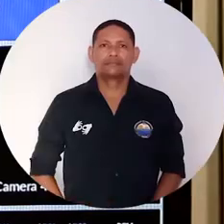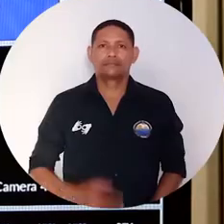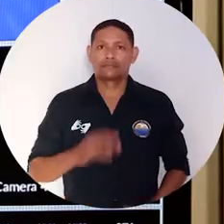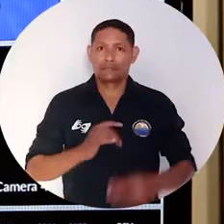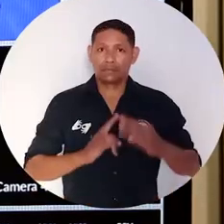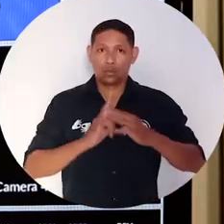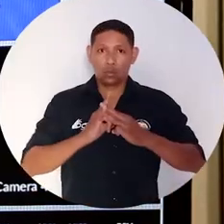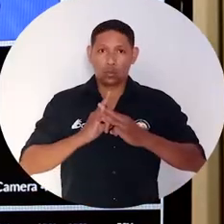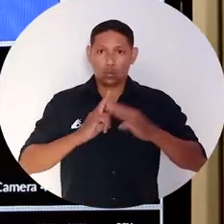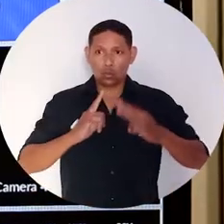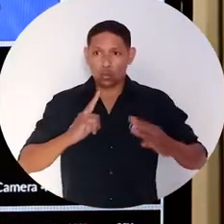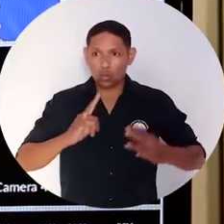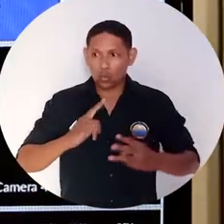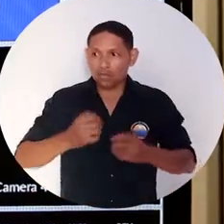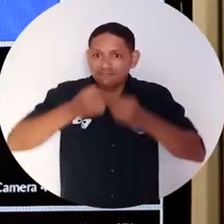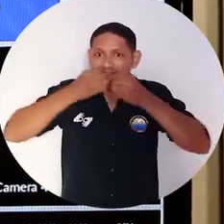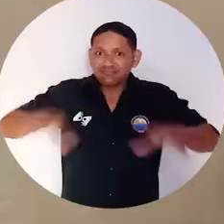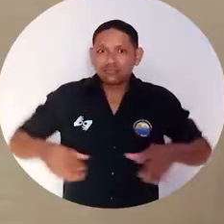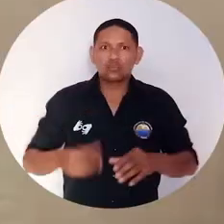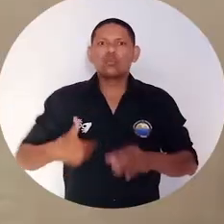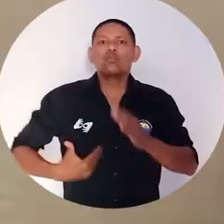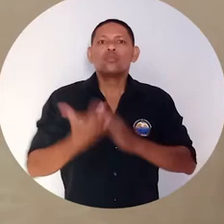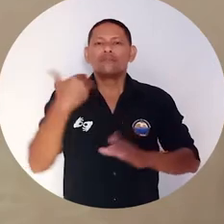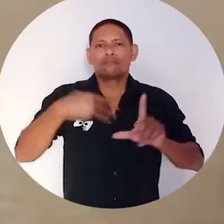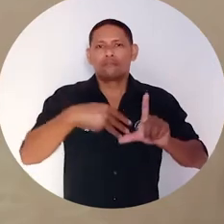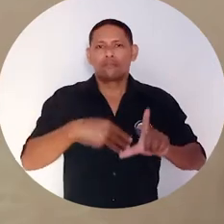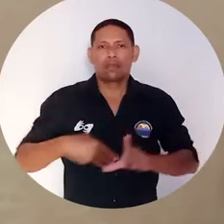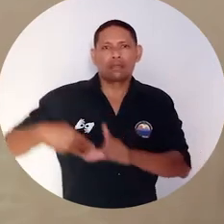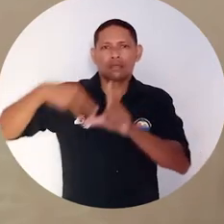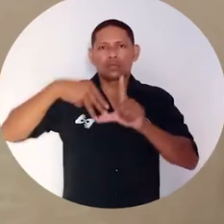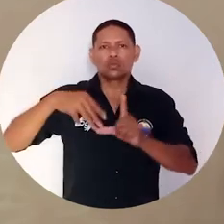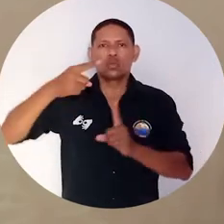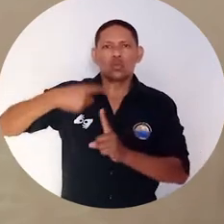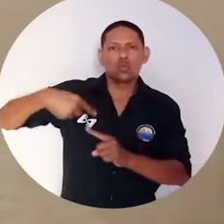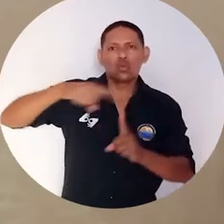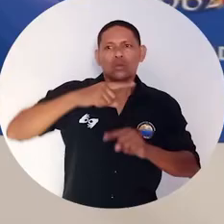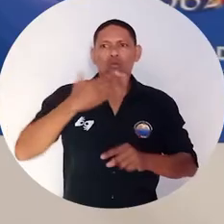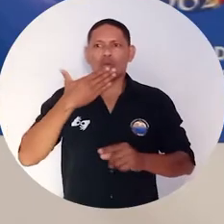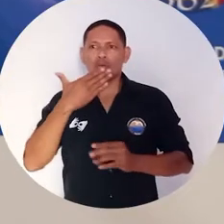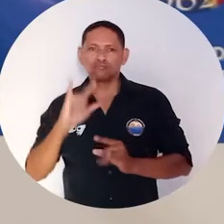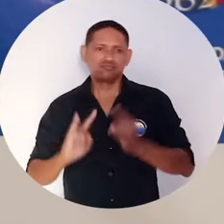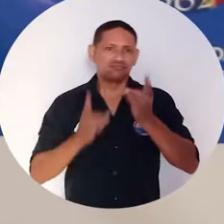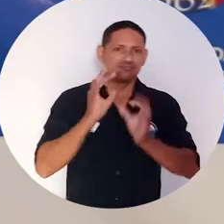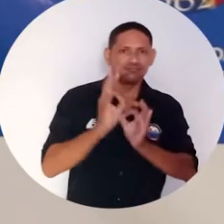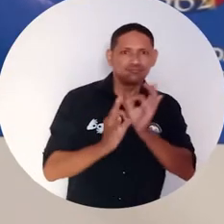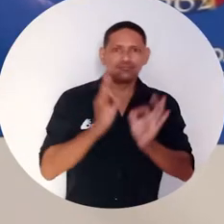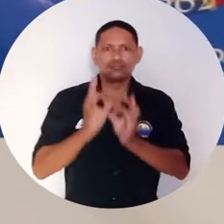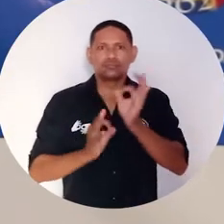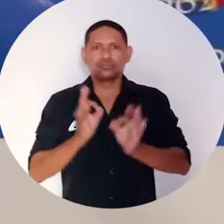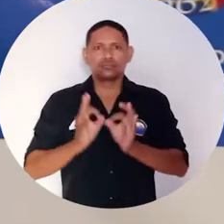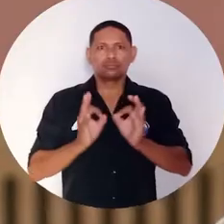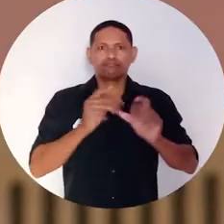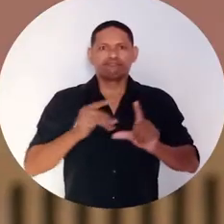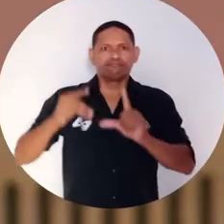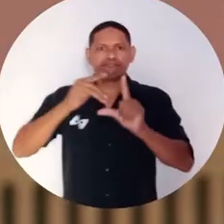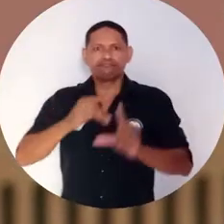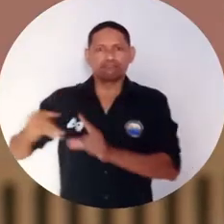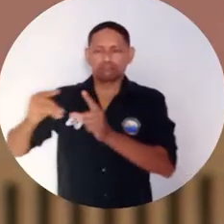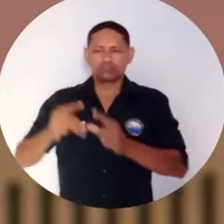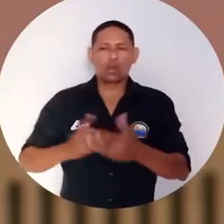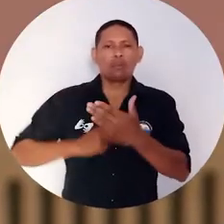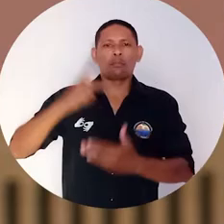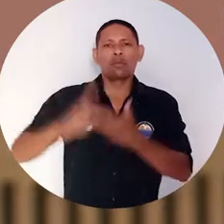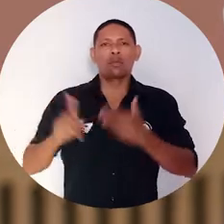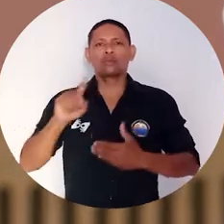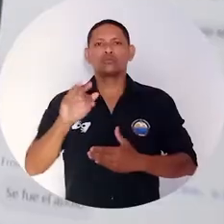La Universidad del Magdalena realizó el lanzamiento de la Maestría en Gestión del Turismo Sostenible, un posgrado con el apoyo del proyecto STOREN